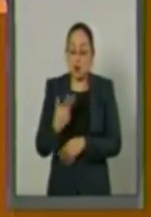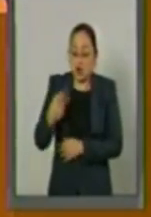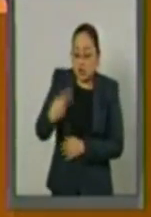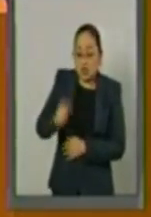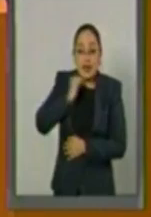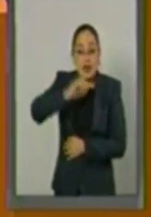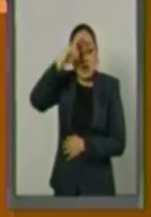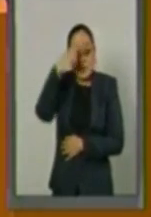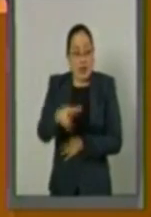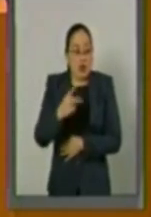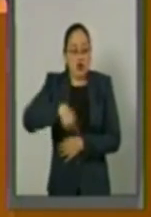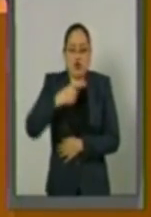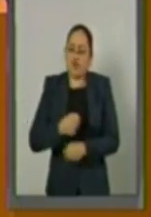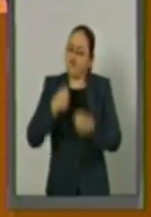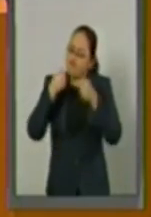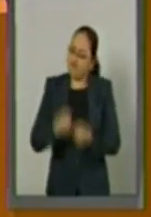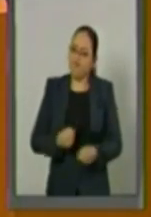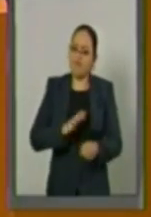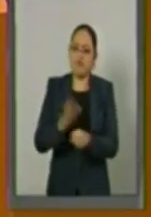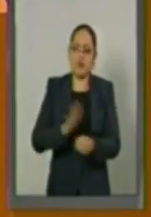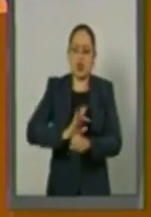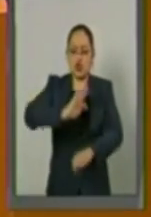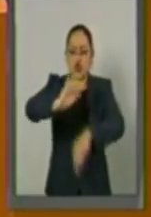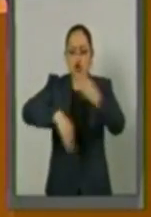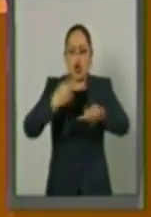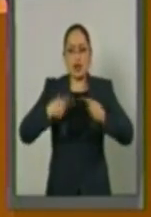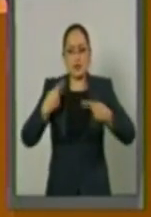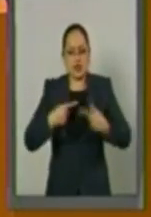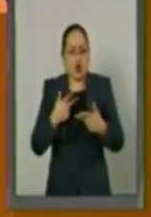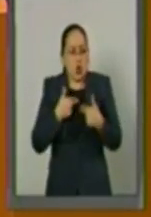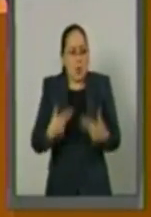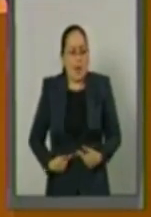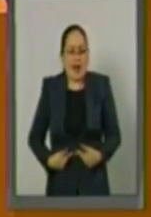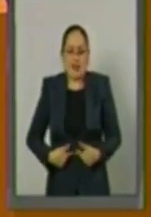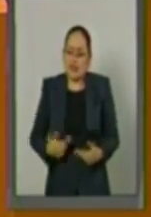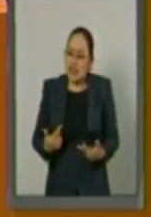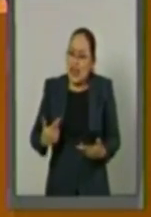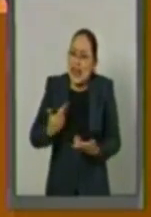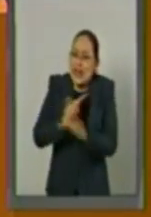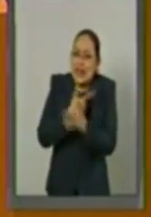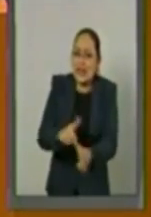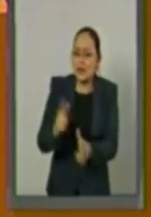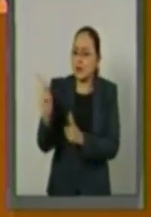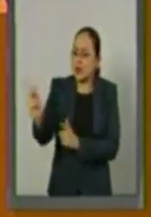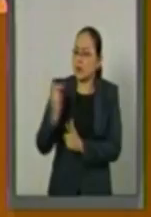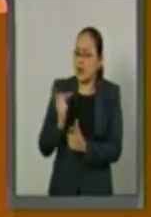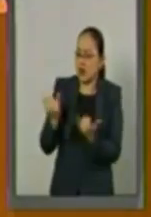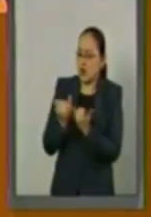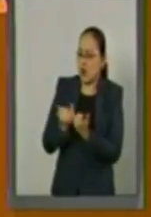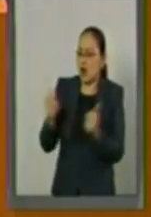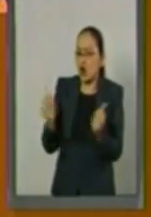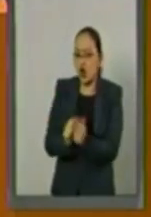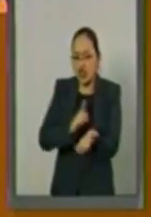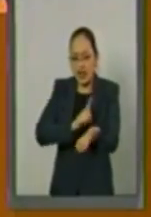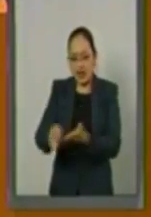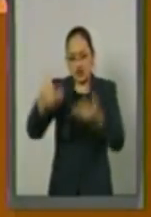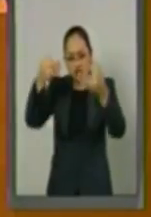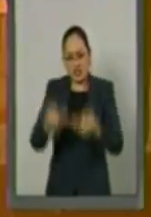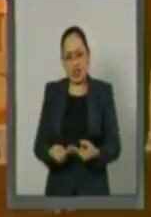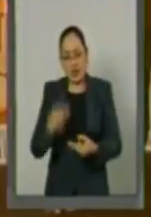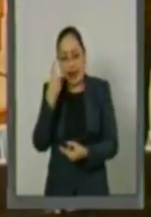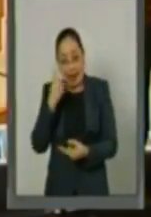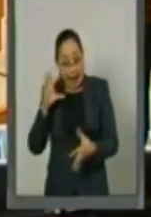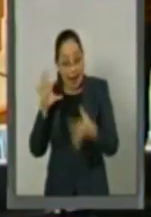convencidos de que todos los seres humanos nacen libres e iguales, en dignidad y en derechos. Es cuanto,